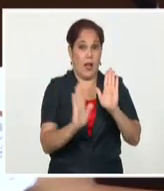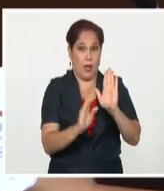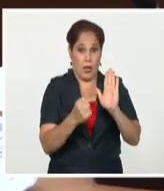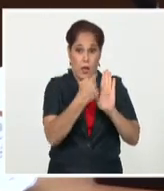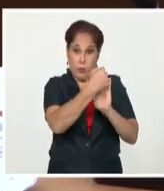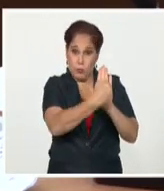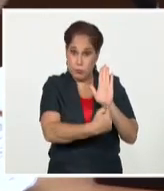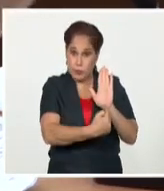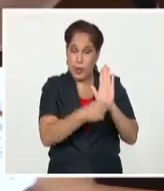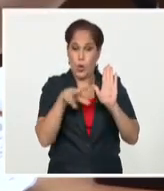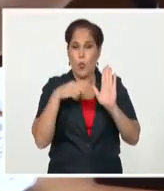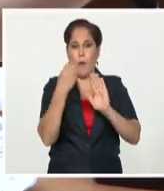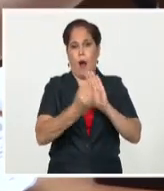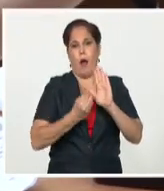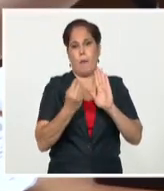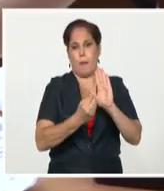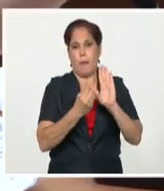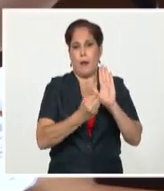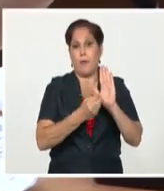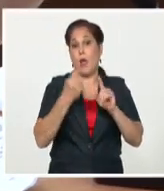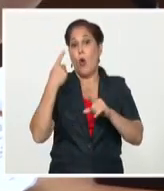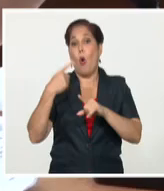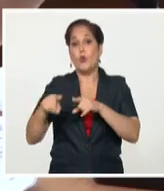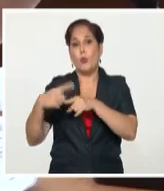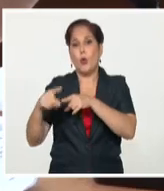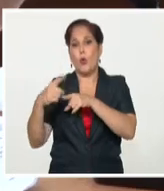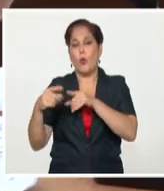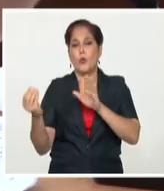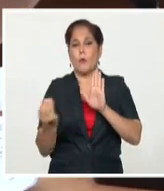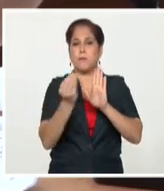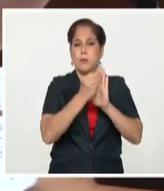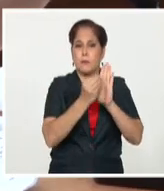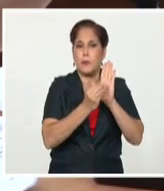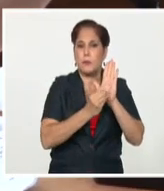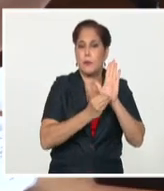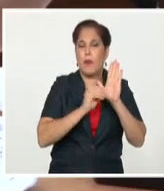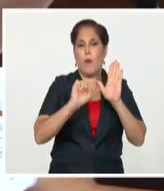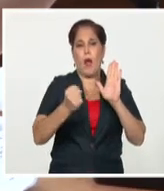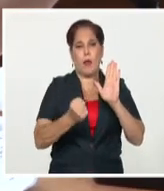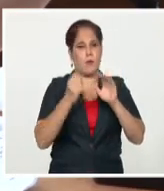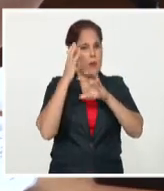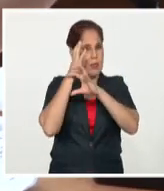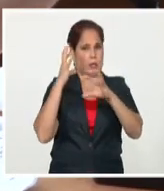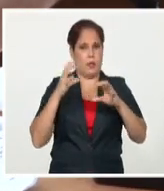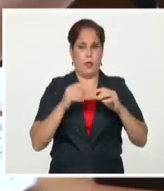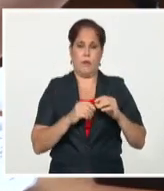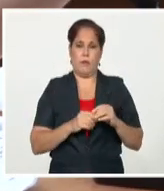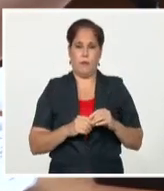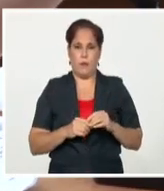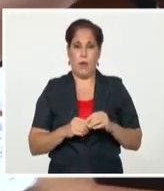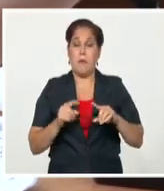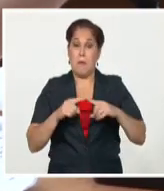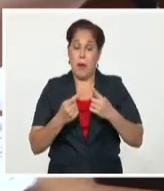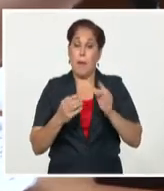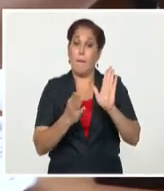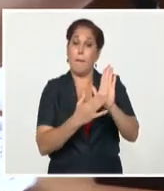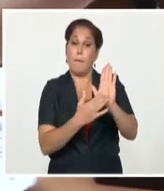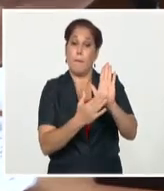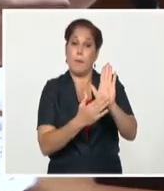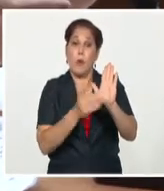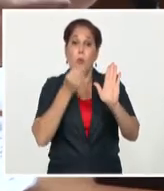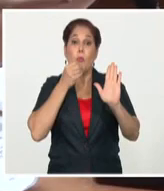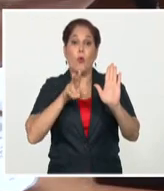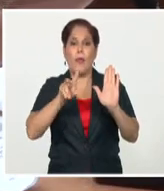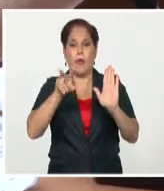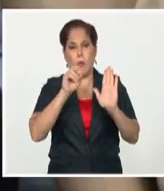líderes de algunos productos, una racionalidad científica para presentarnos posibles